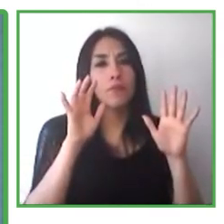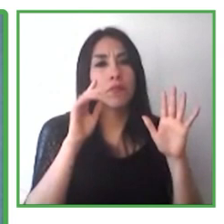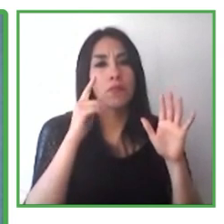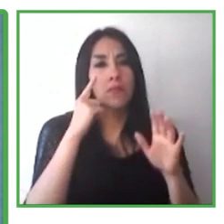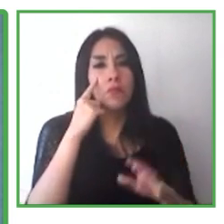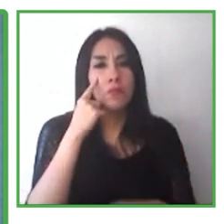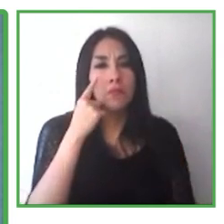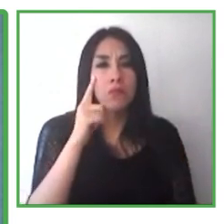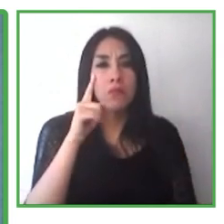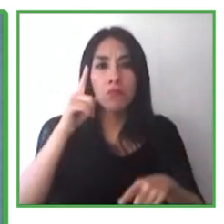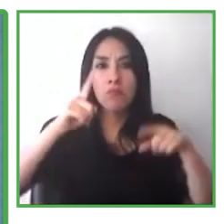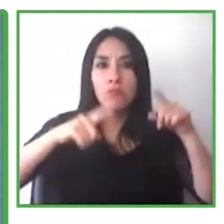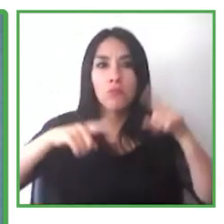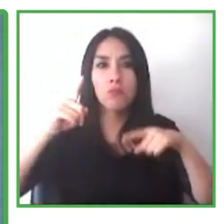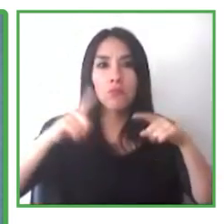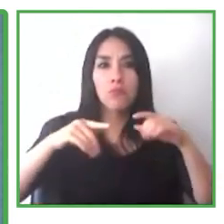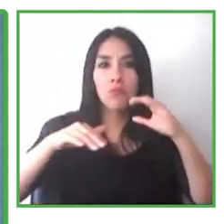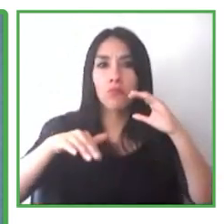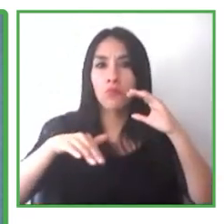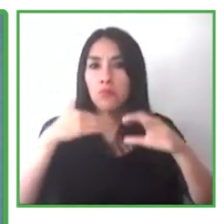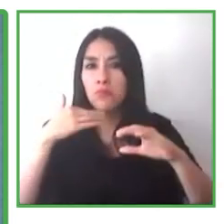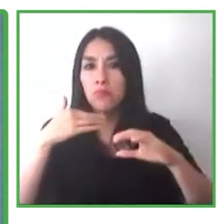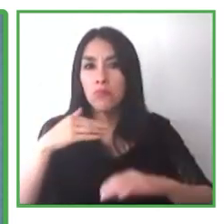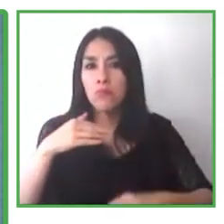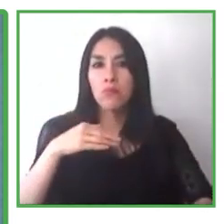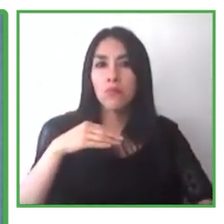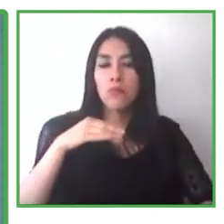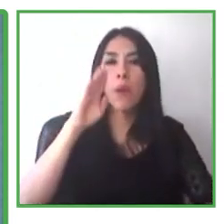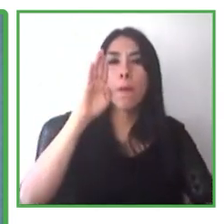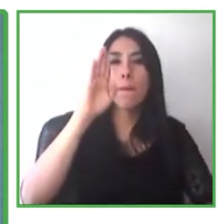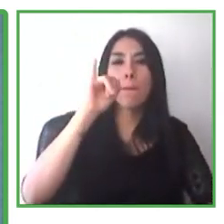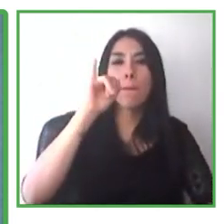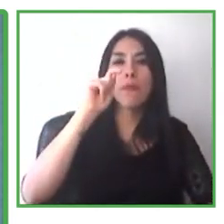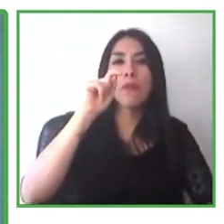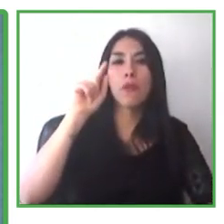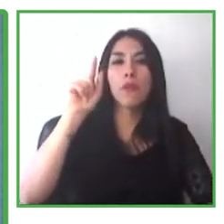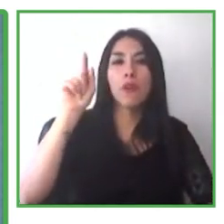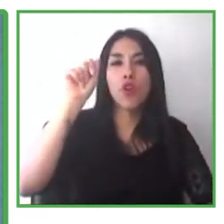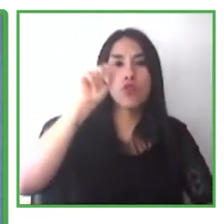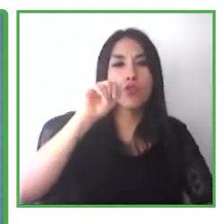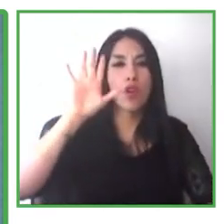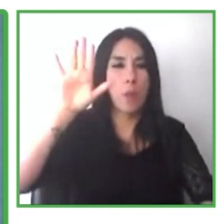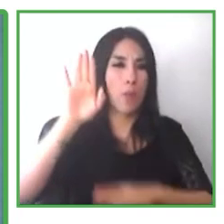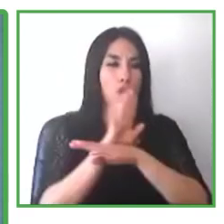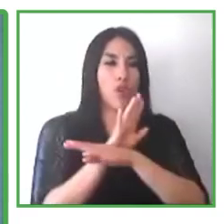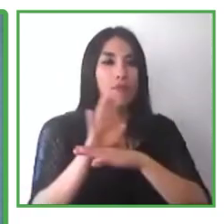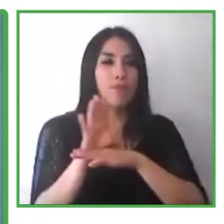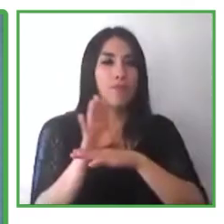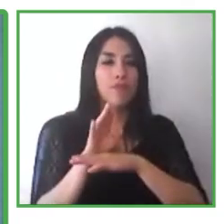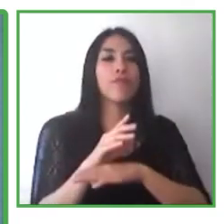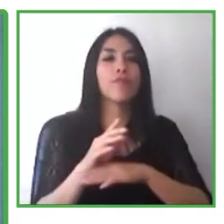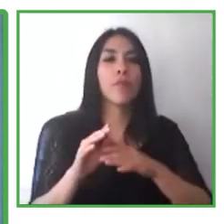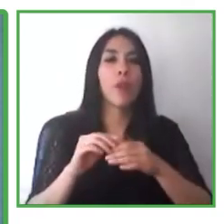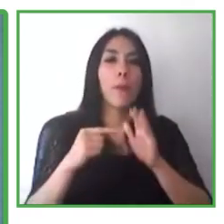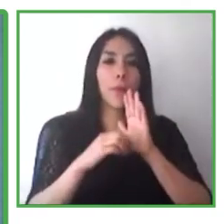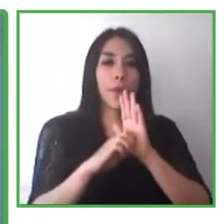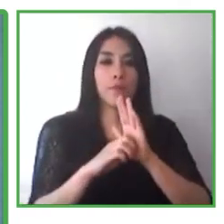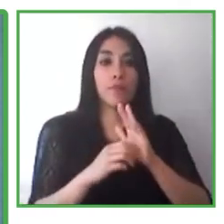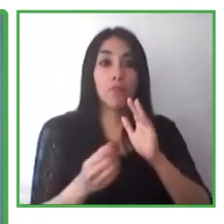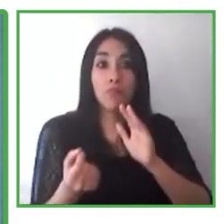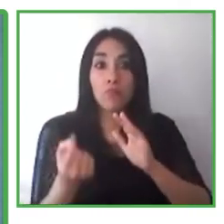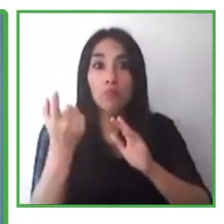incluso vamos a invitar a esa persona, a esa mujer o hombre para saber más sobre su